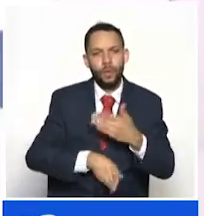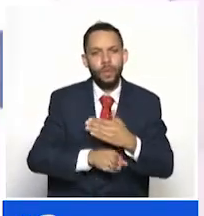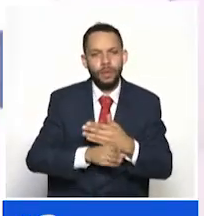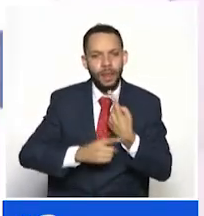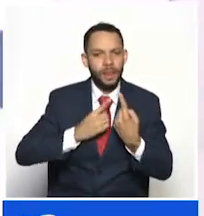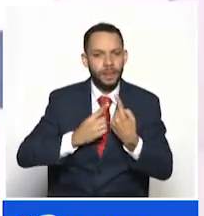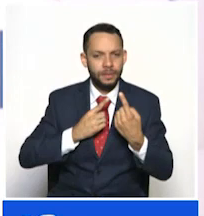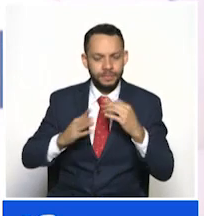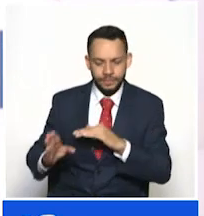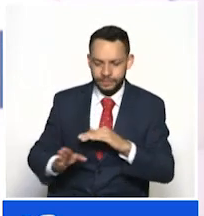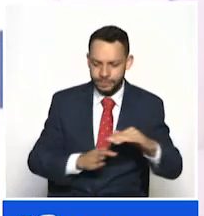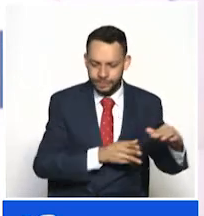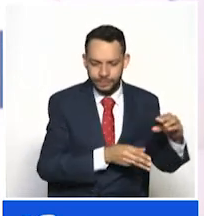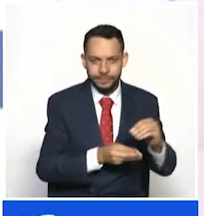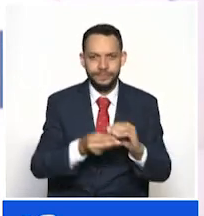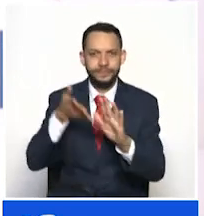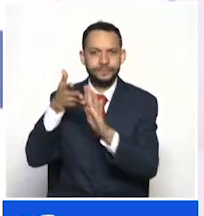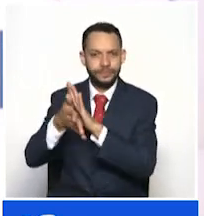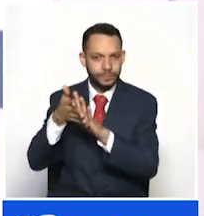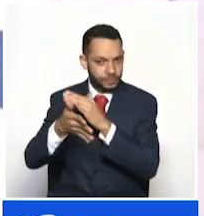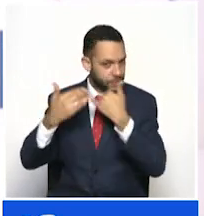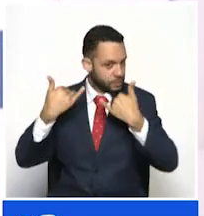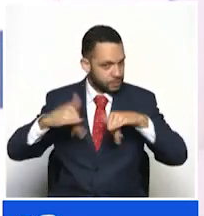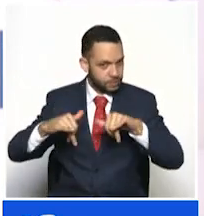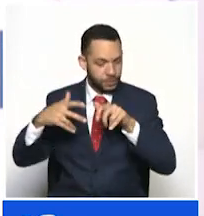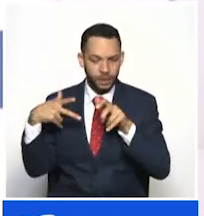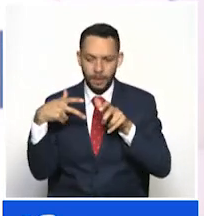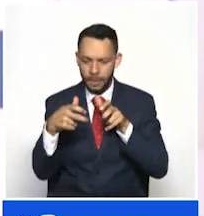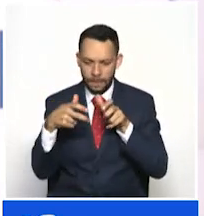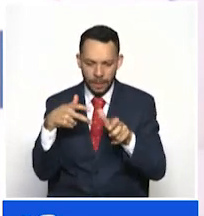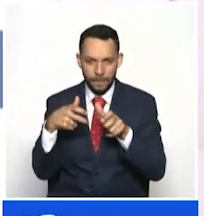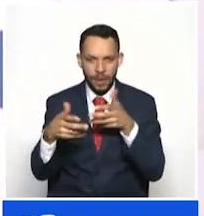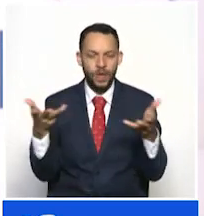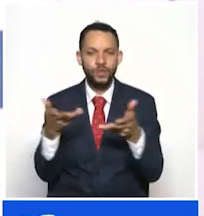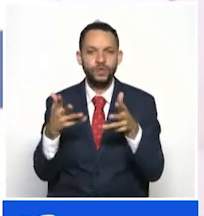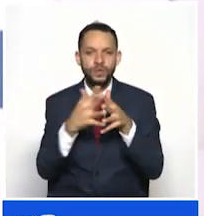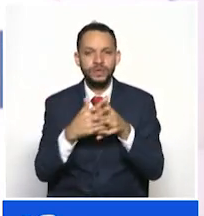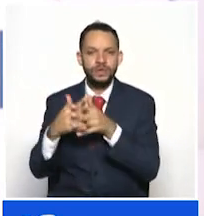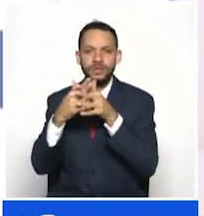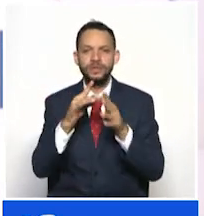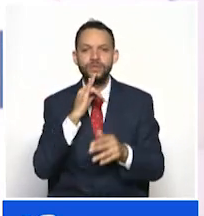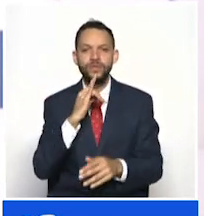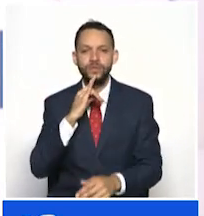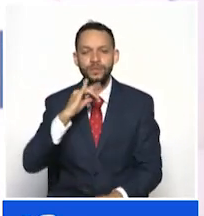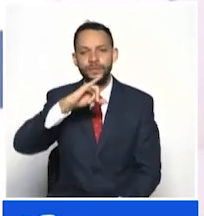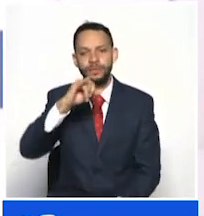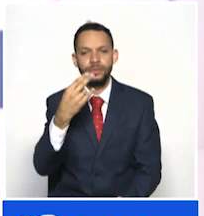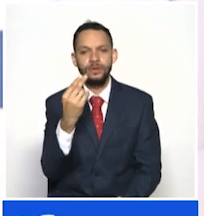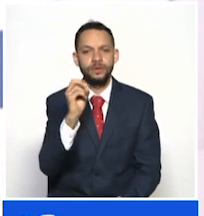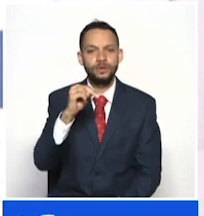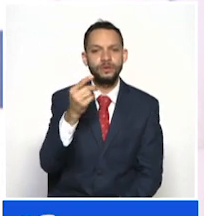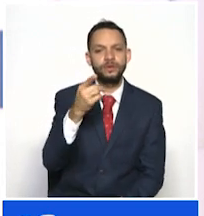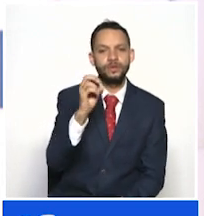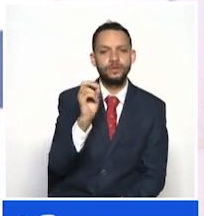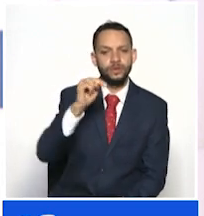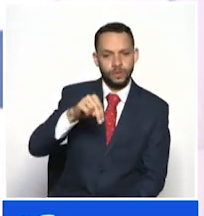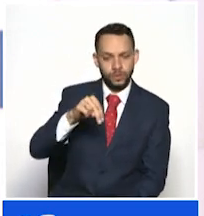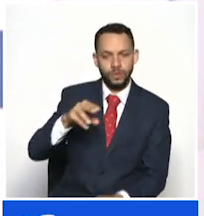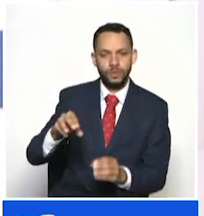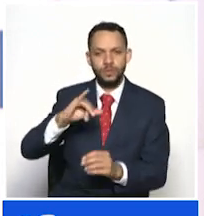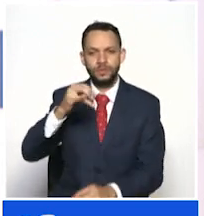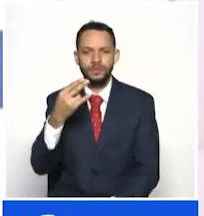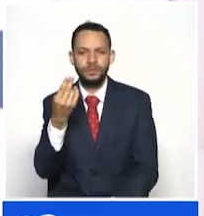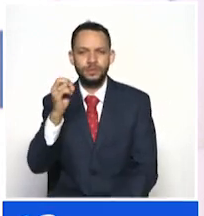En otra información, llegó a Manizales la vacuna Janssen proveniente de los laboratorios Johnson & Johnson, que será aplicada a mayores de